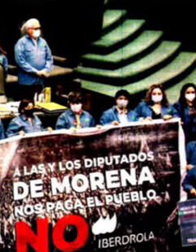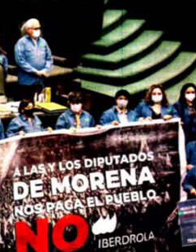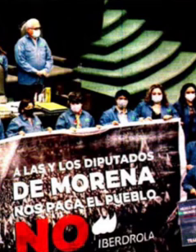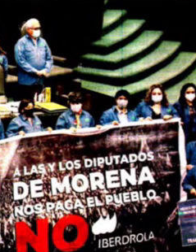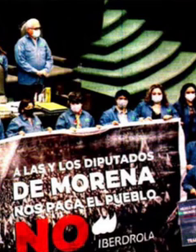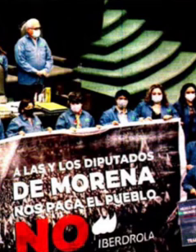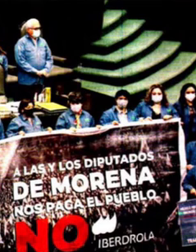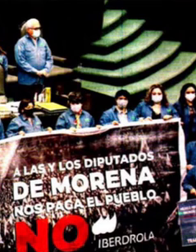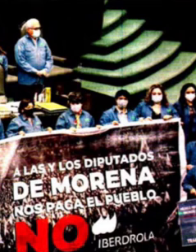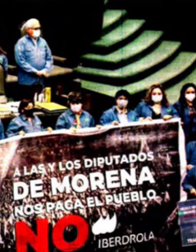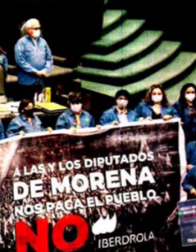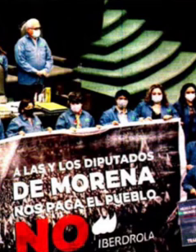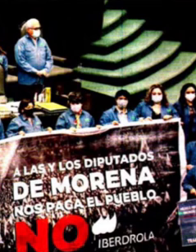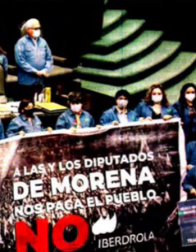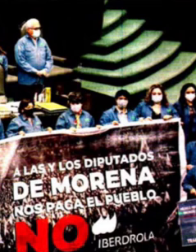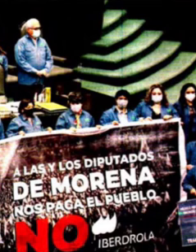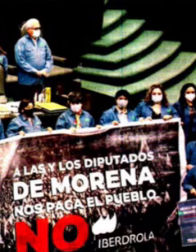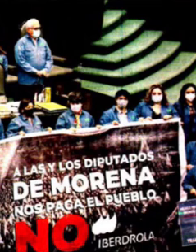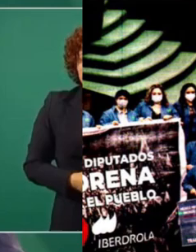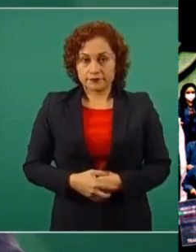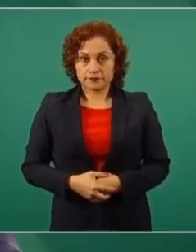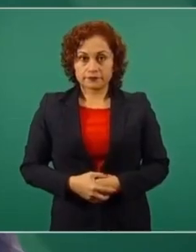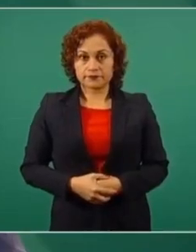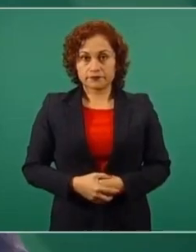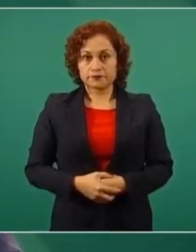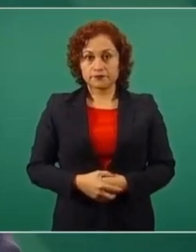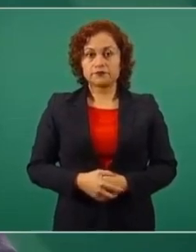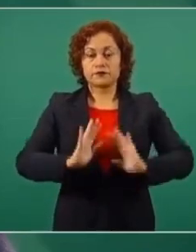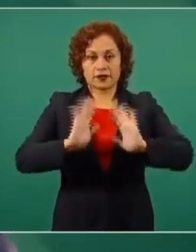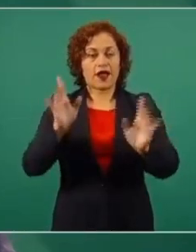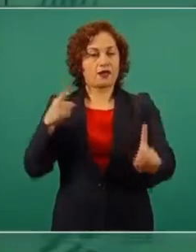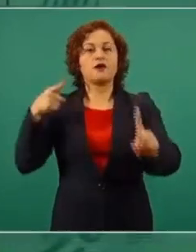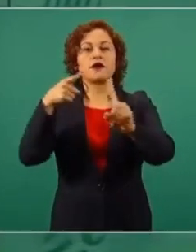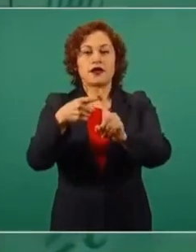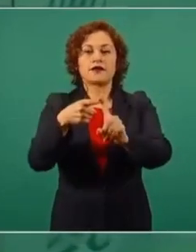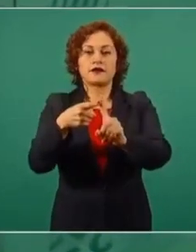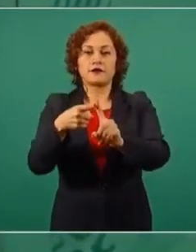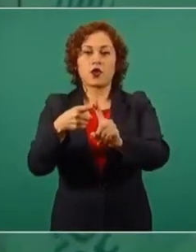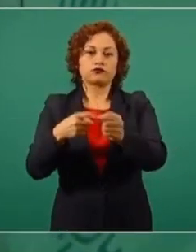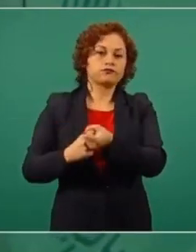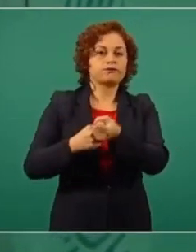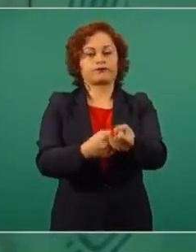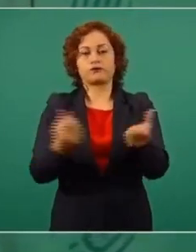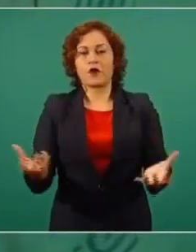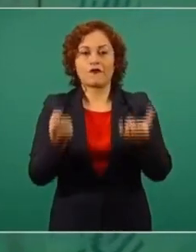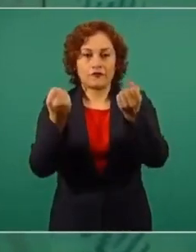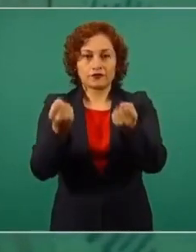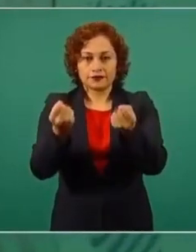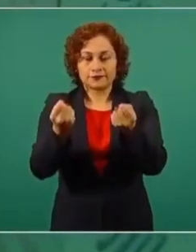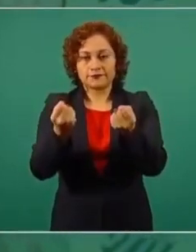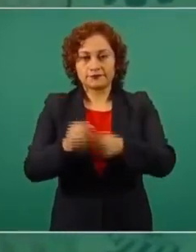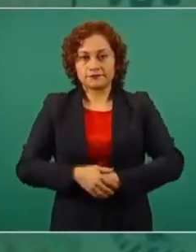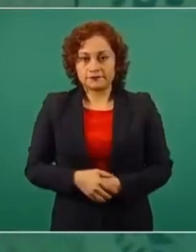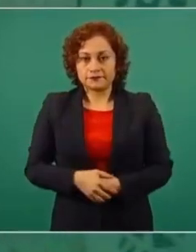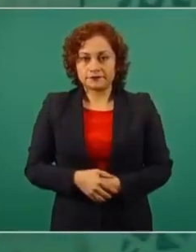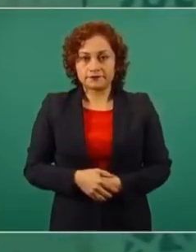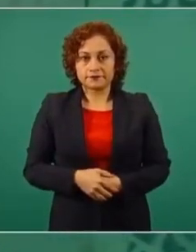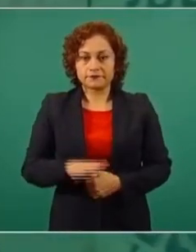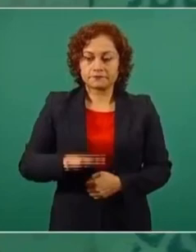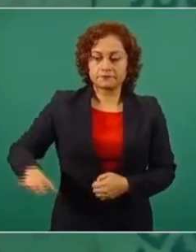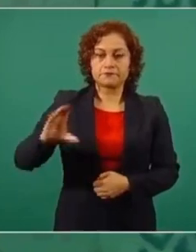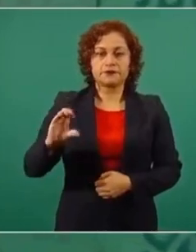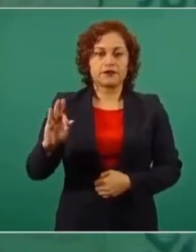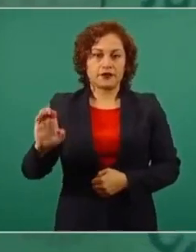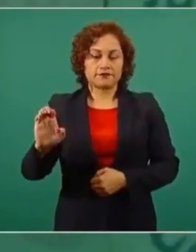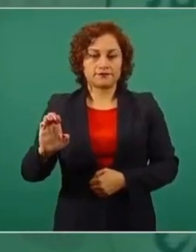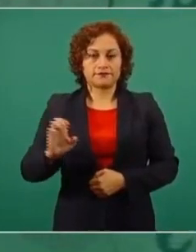de Energía Eléctrica para fortalecer, así de claro, para fortalecer a la